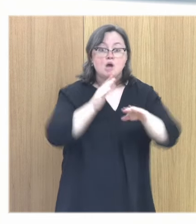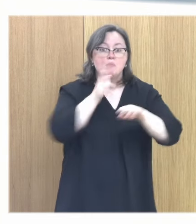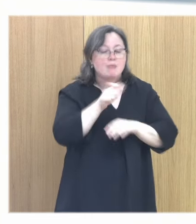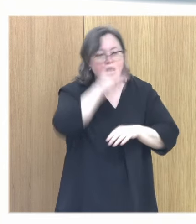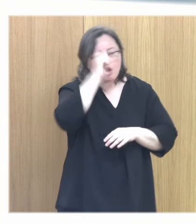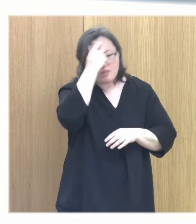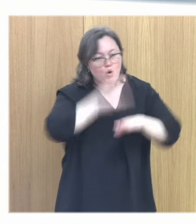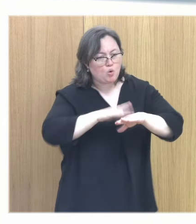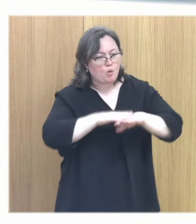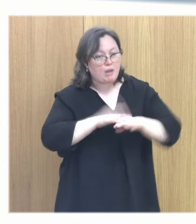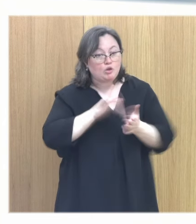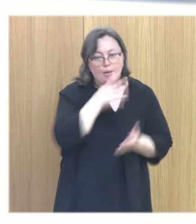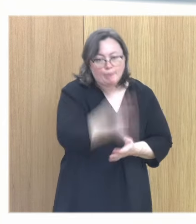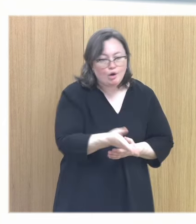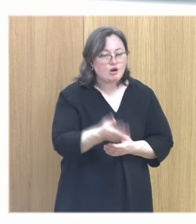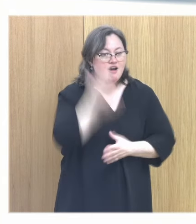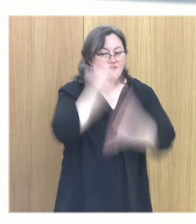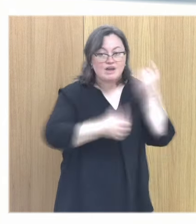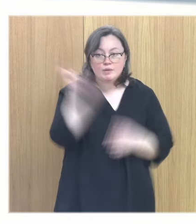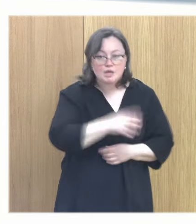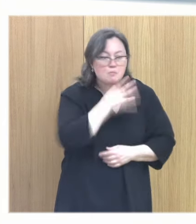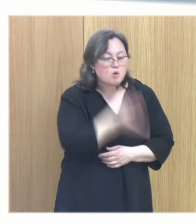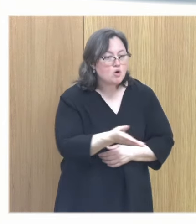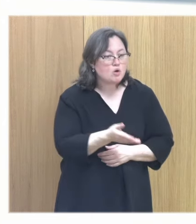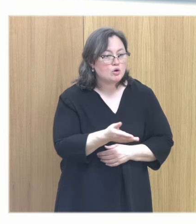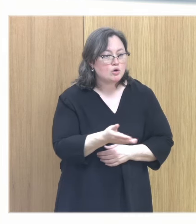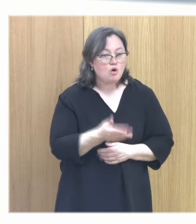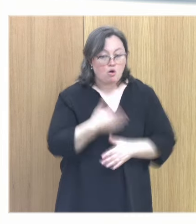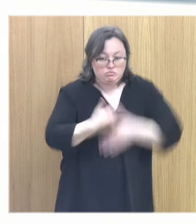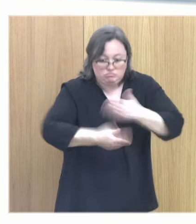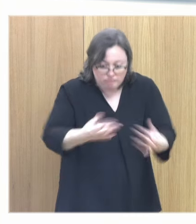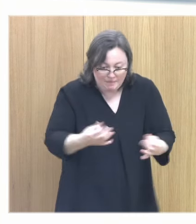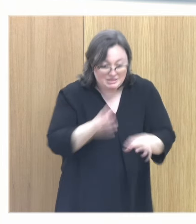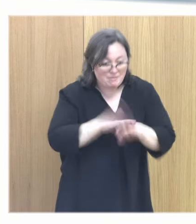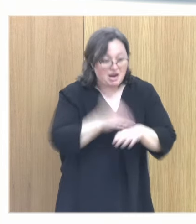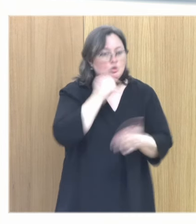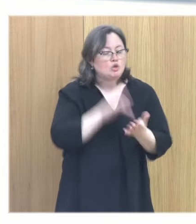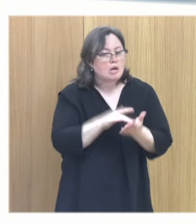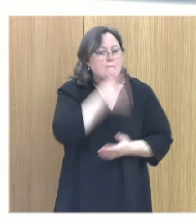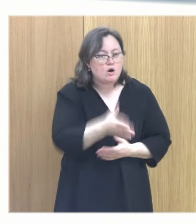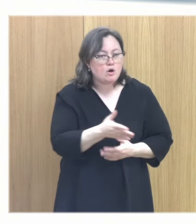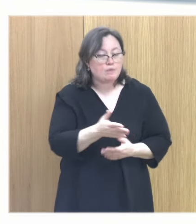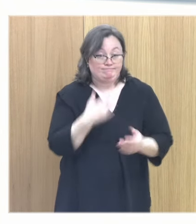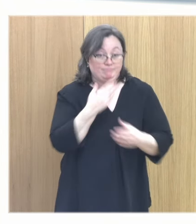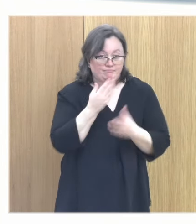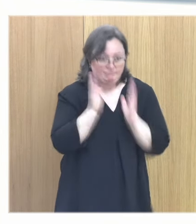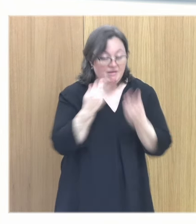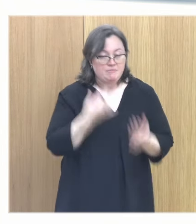por lo que ha sucedido, los fallos que hubo, qué sucedió para que ese abuso tuviera lugar.